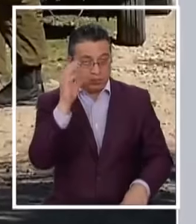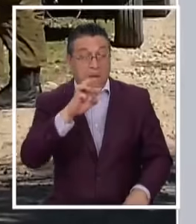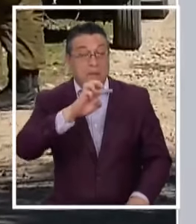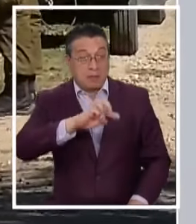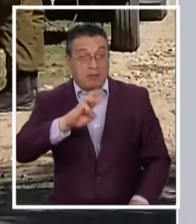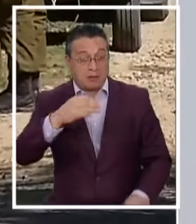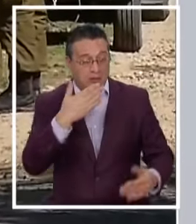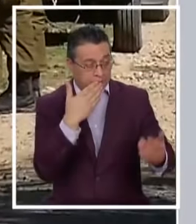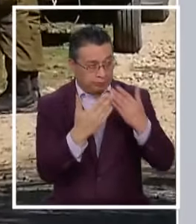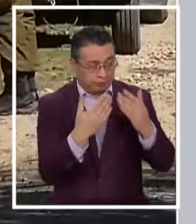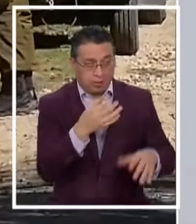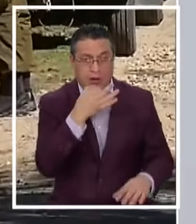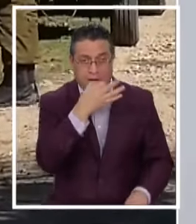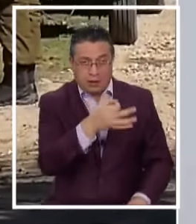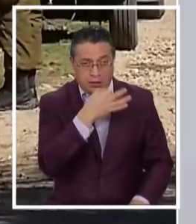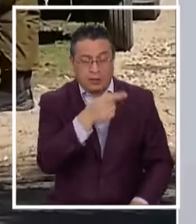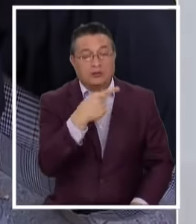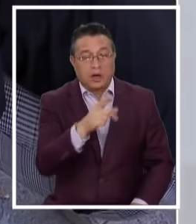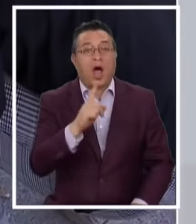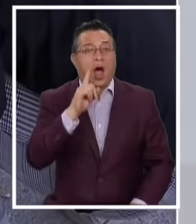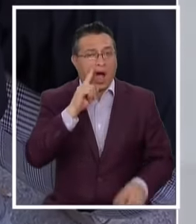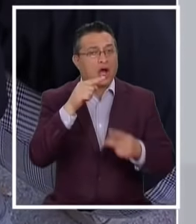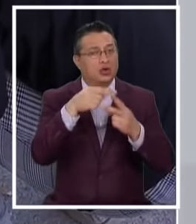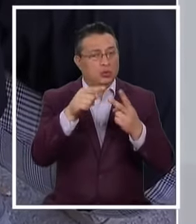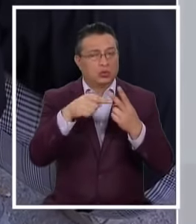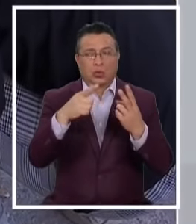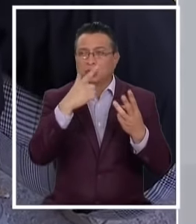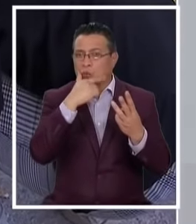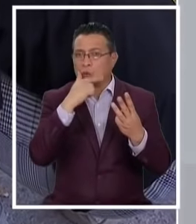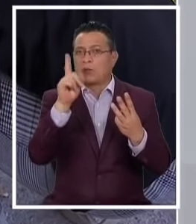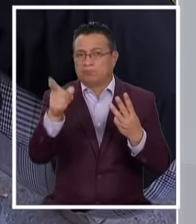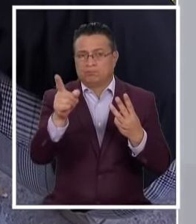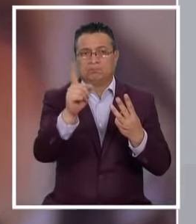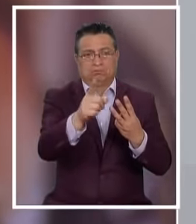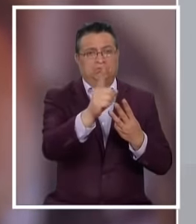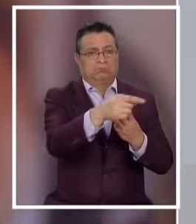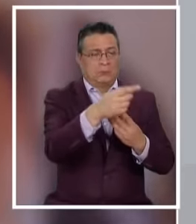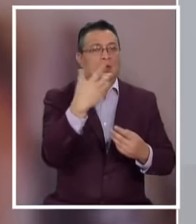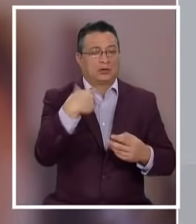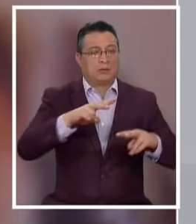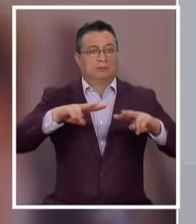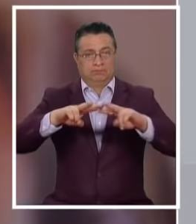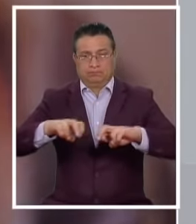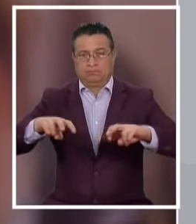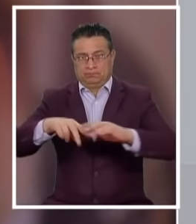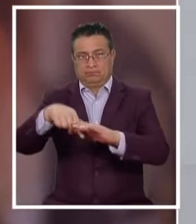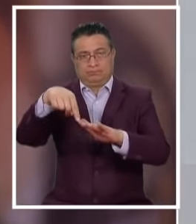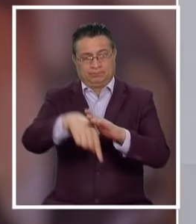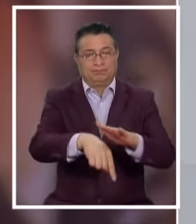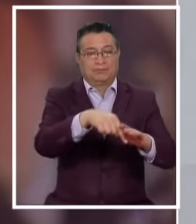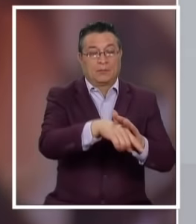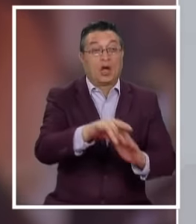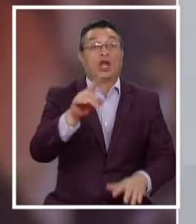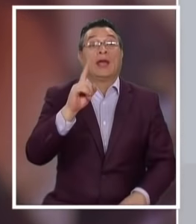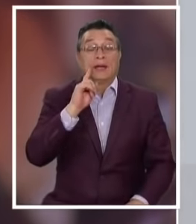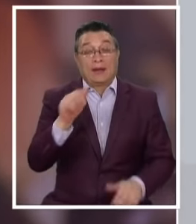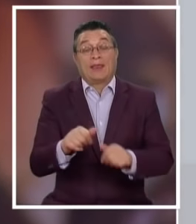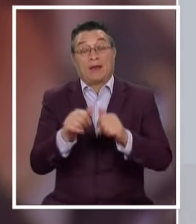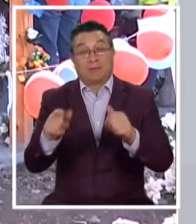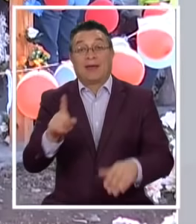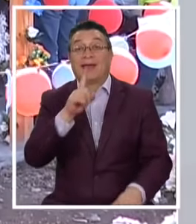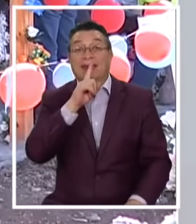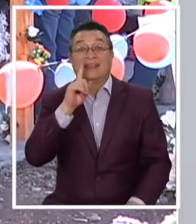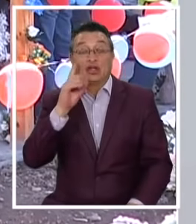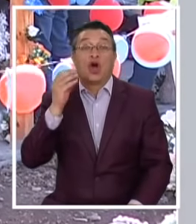justamente Dice que Hay más sospechosos Más personas Que están siendo Investigadas Además del único imputado En este momento Que